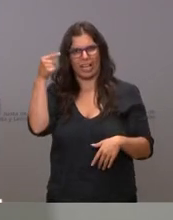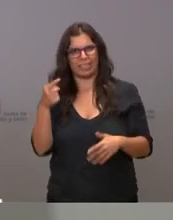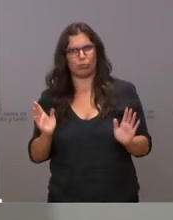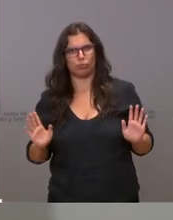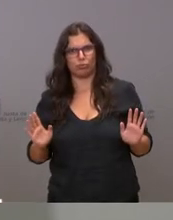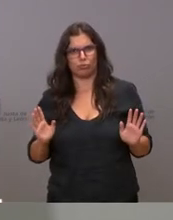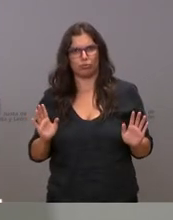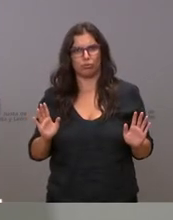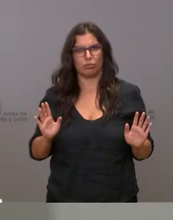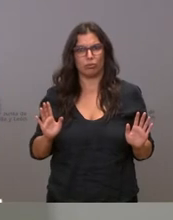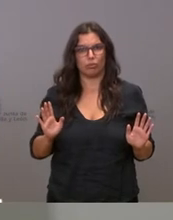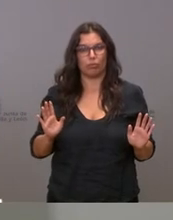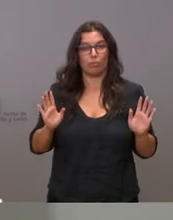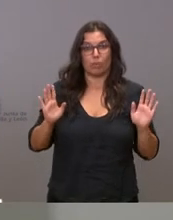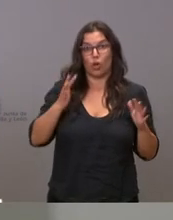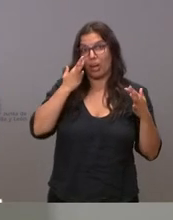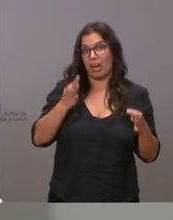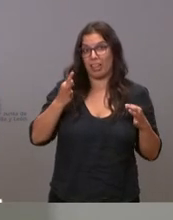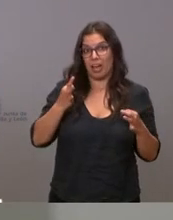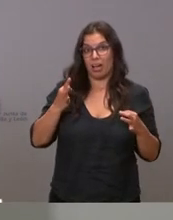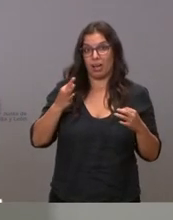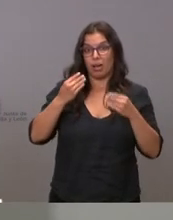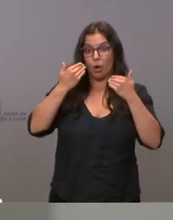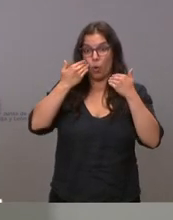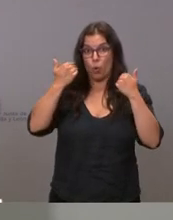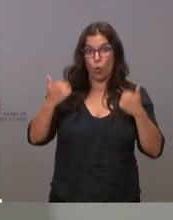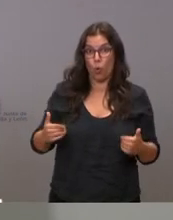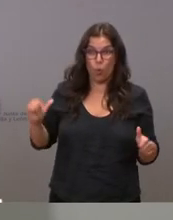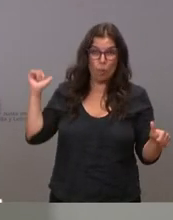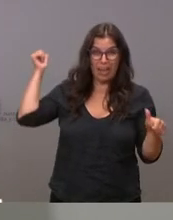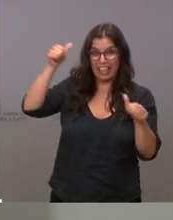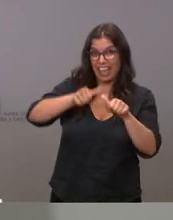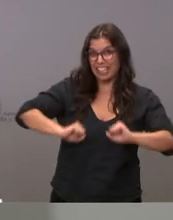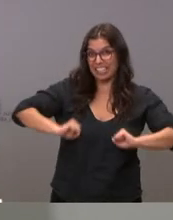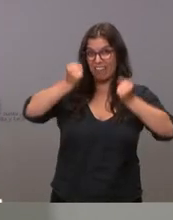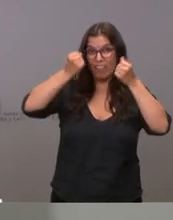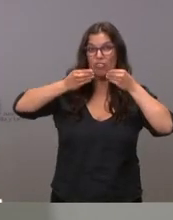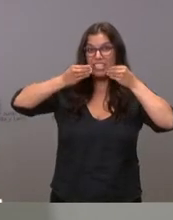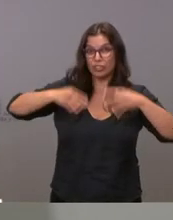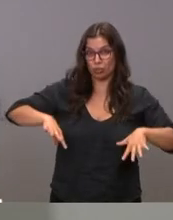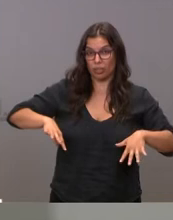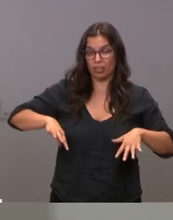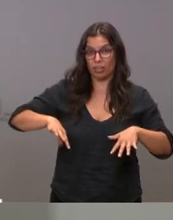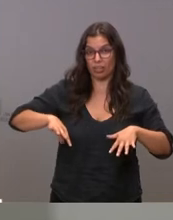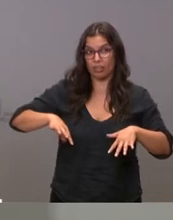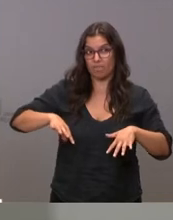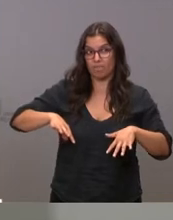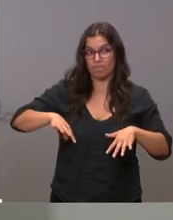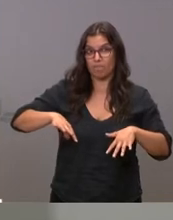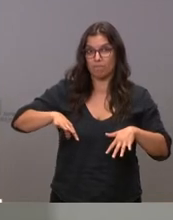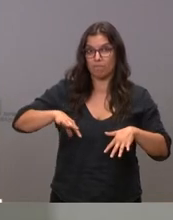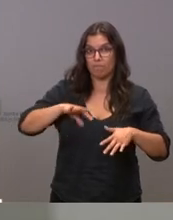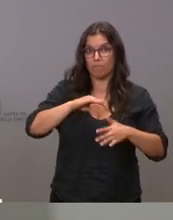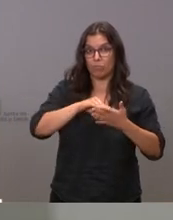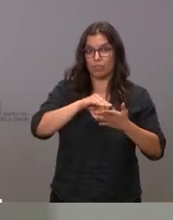pero lo que ha salvado a la humanidad de tasas de mortalidad muy altas en muchos países